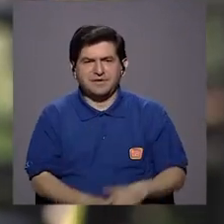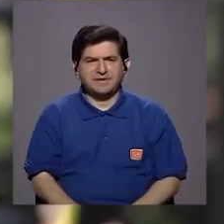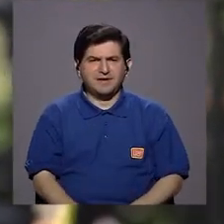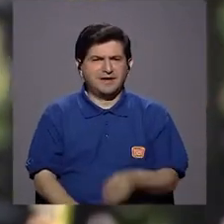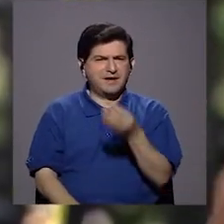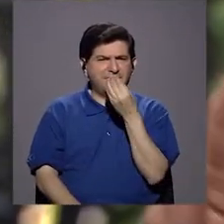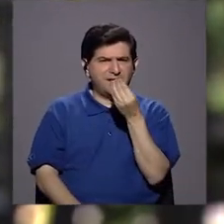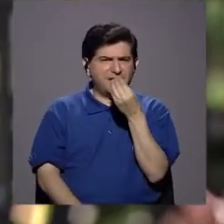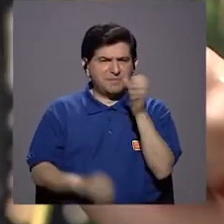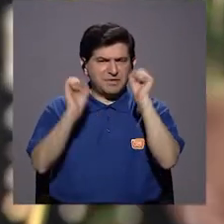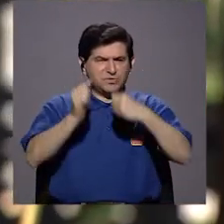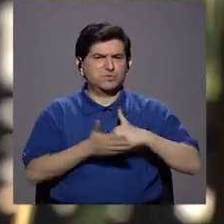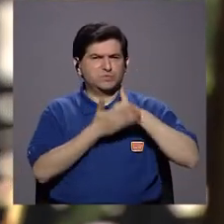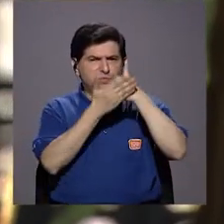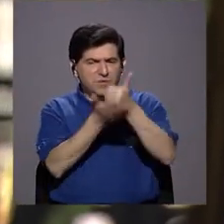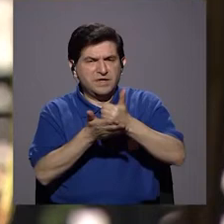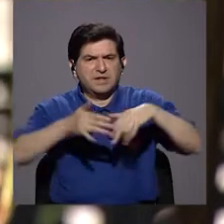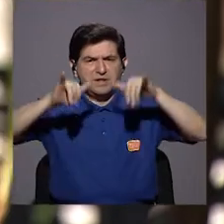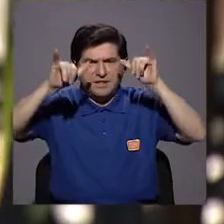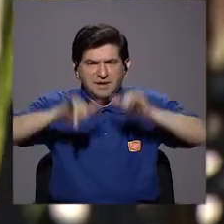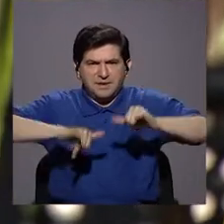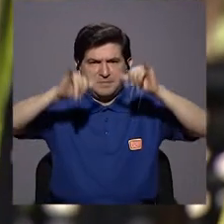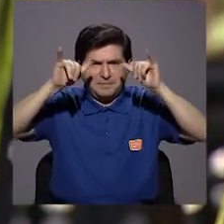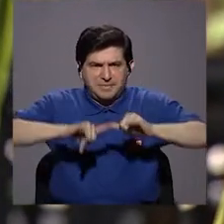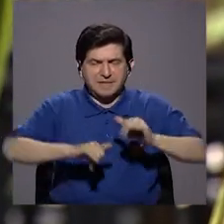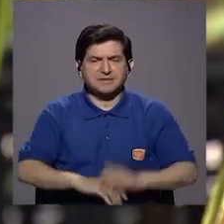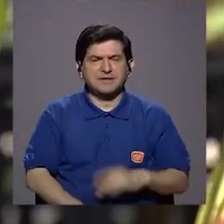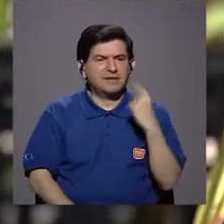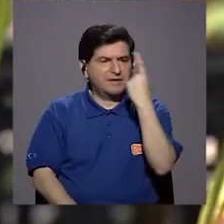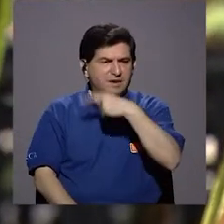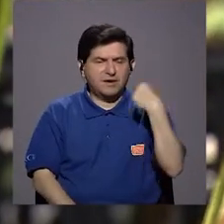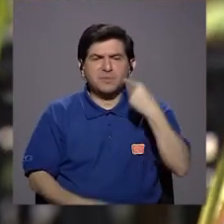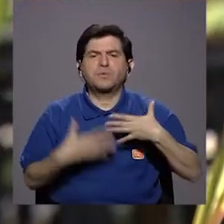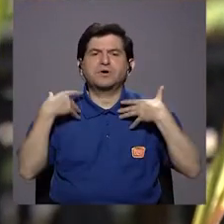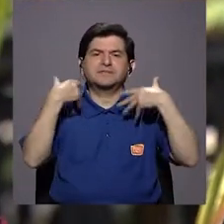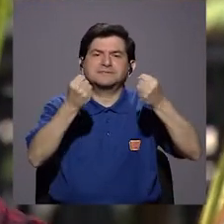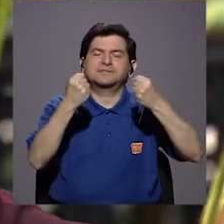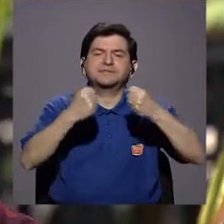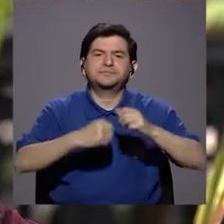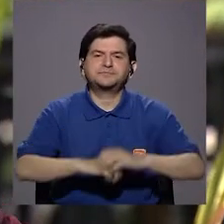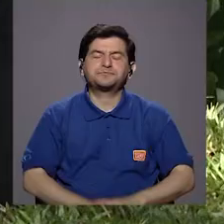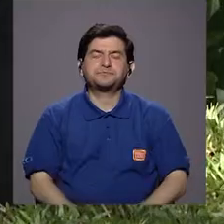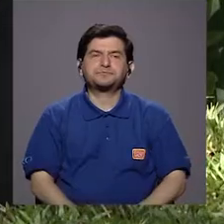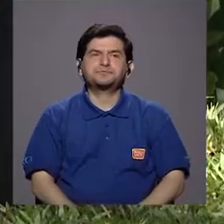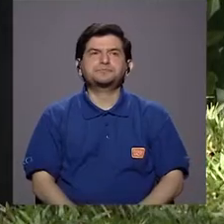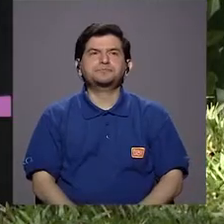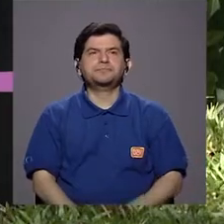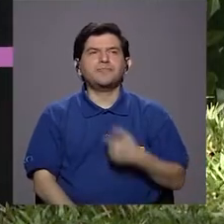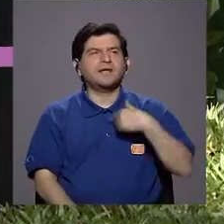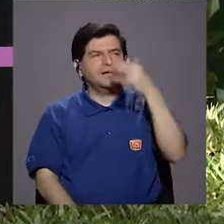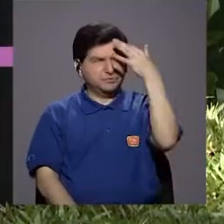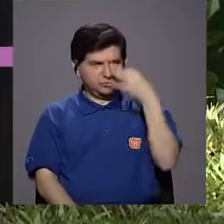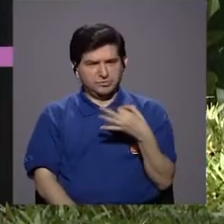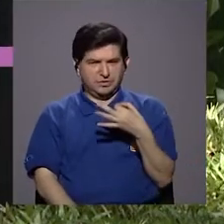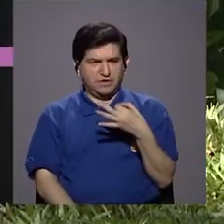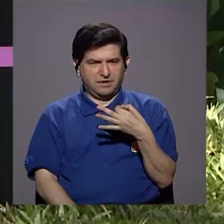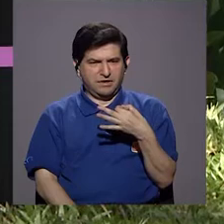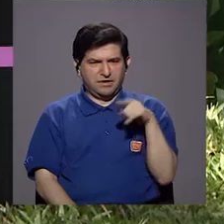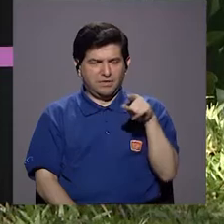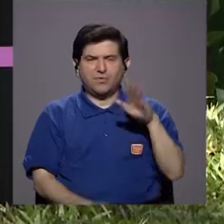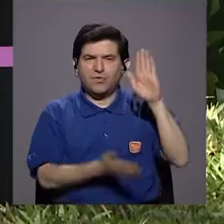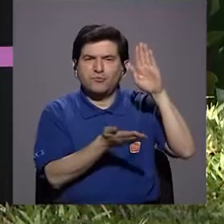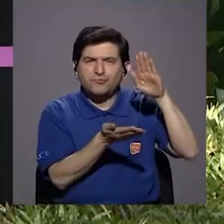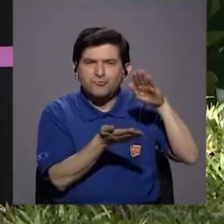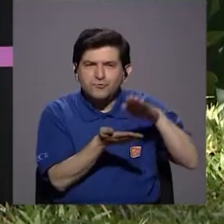programa, ¿hay alimentos que pueden ayudarnos a mantener nuestra boca sana? Ok, yo creo que eso,